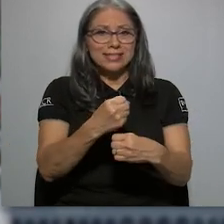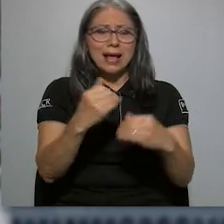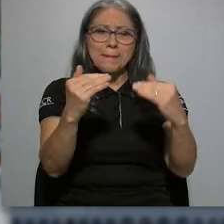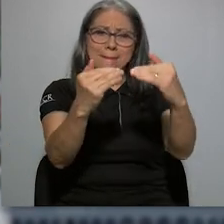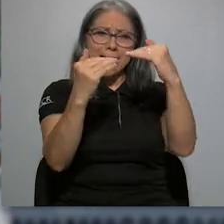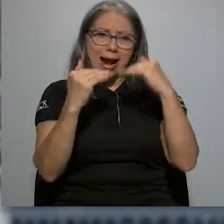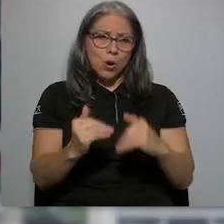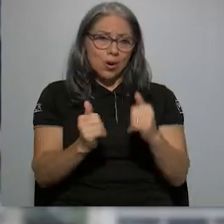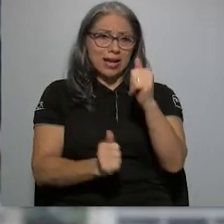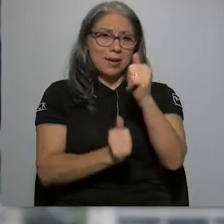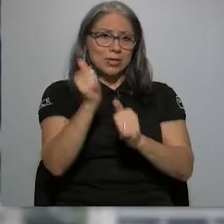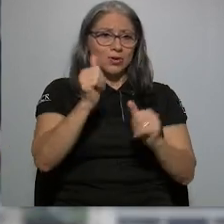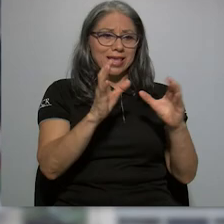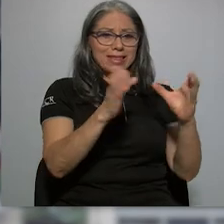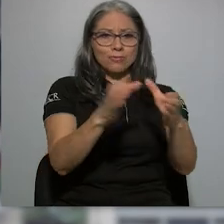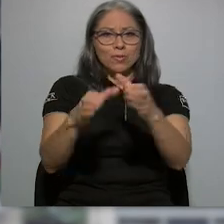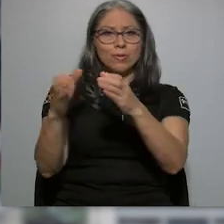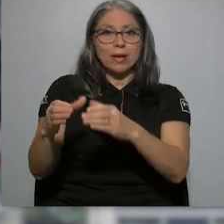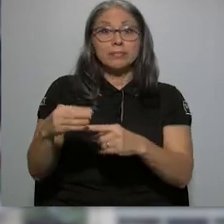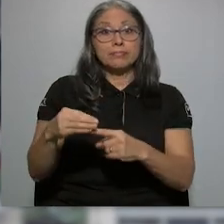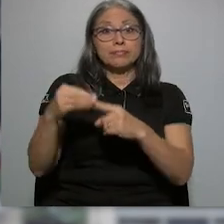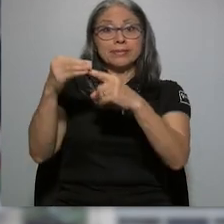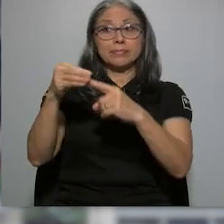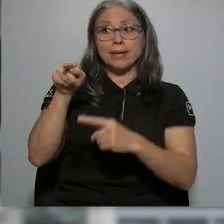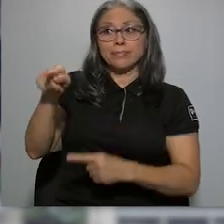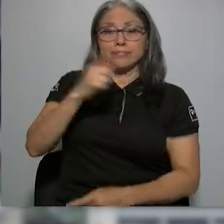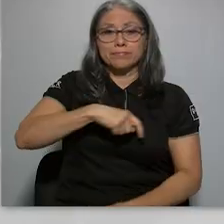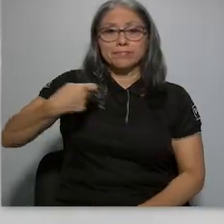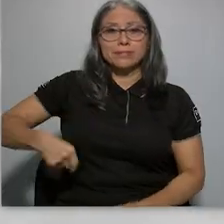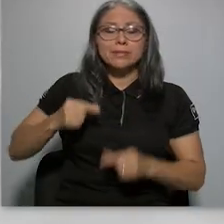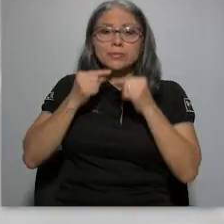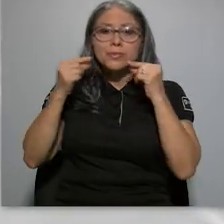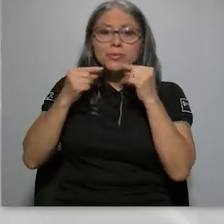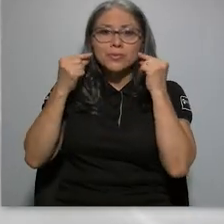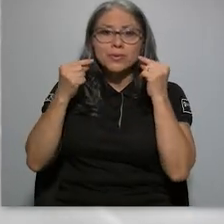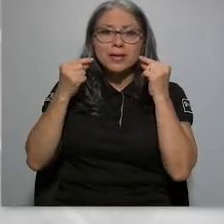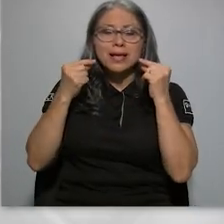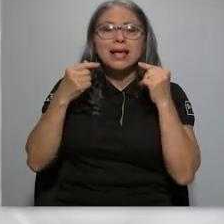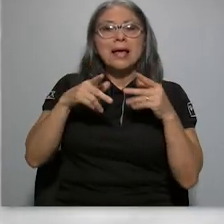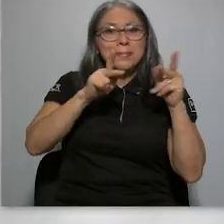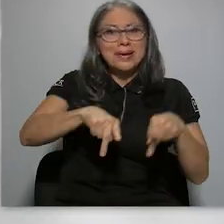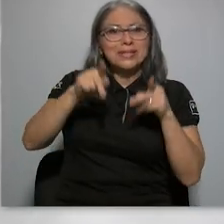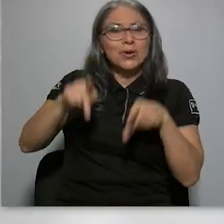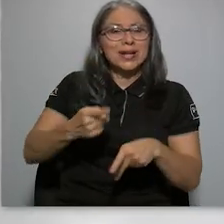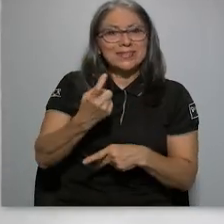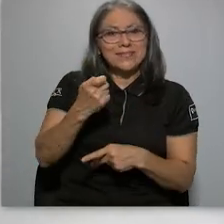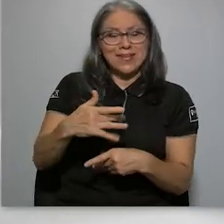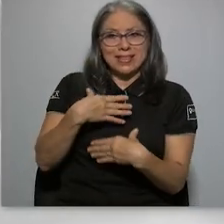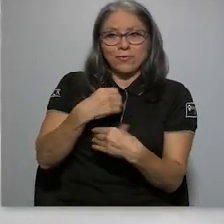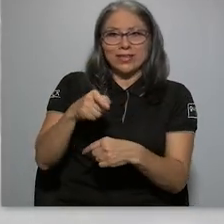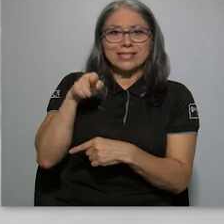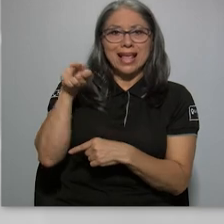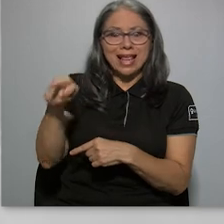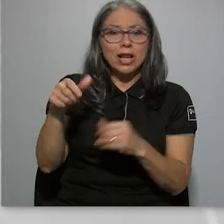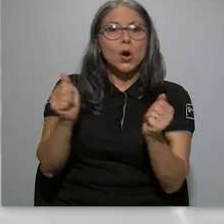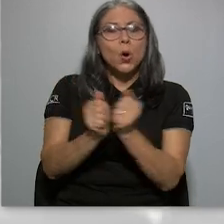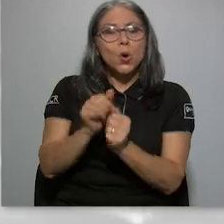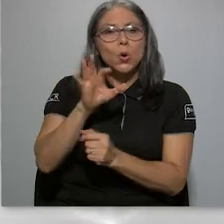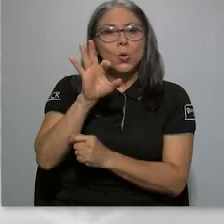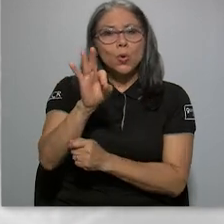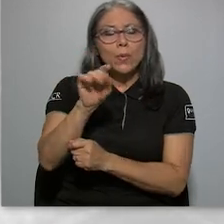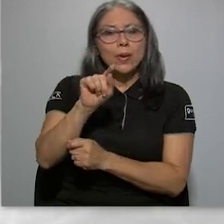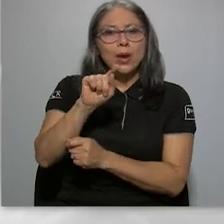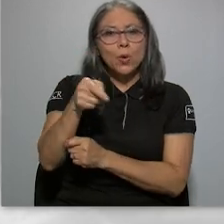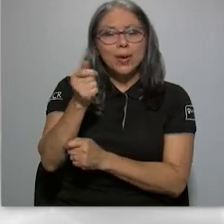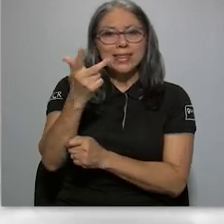mayoría de actores, destacando el mandatario Rodrigo Chávez con un aumento en la desconfianza de 9,13 puntos